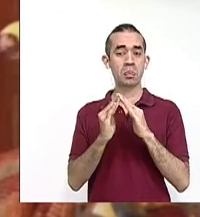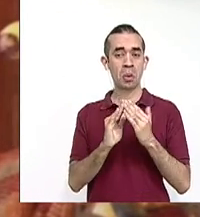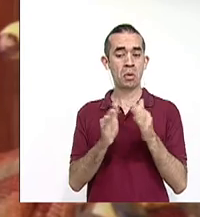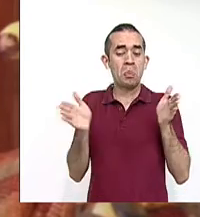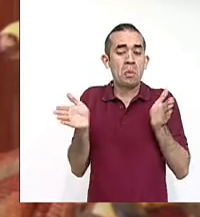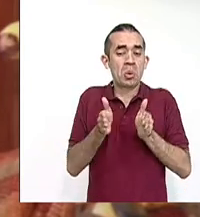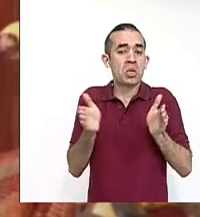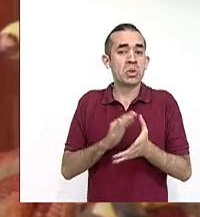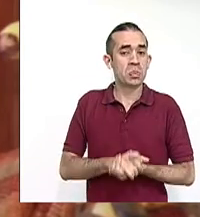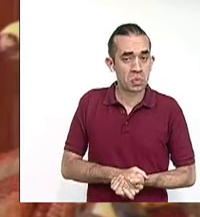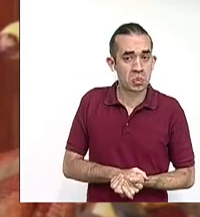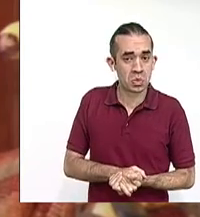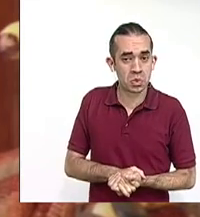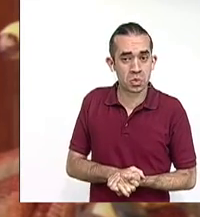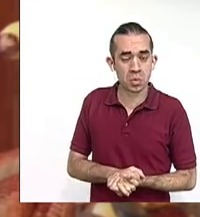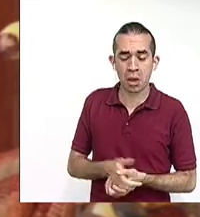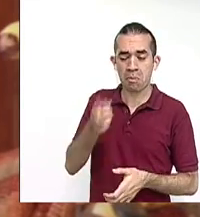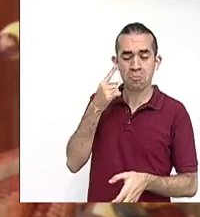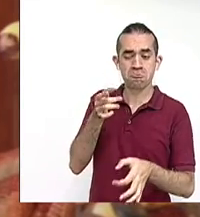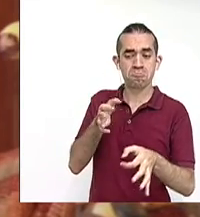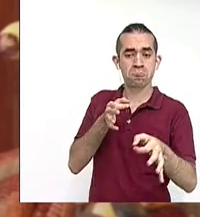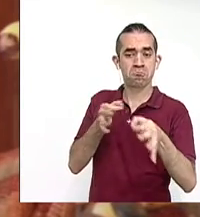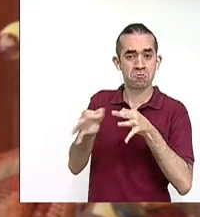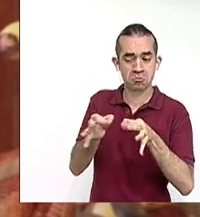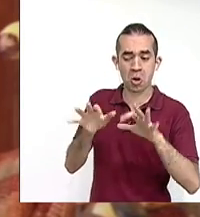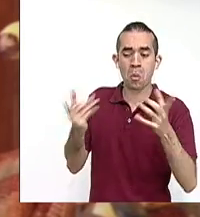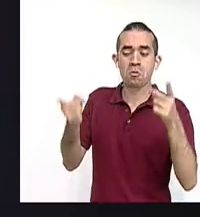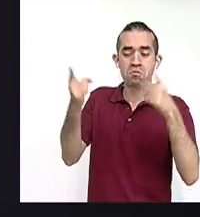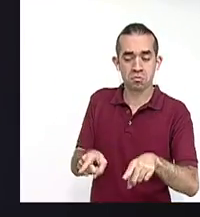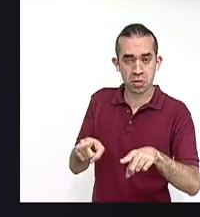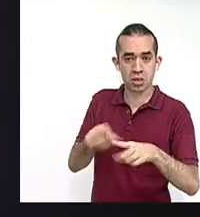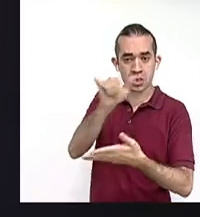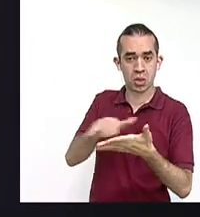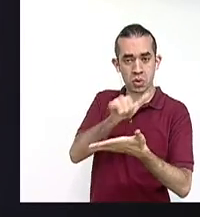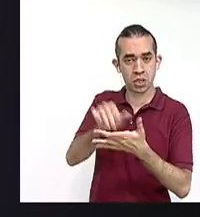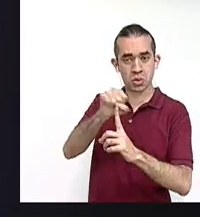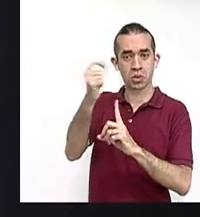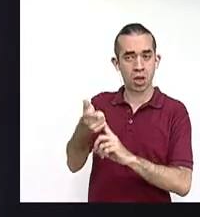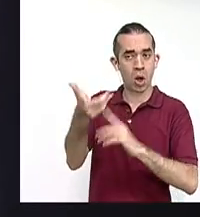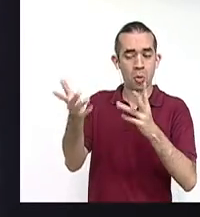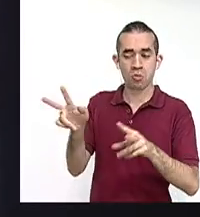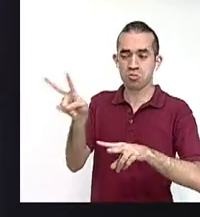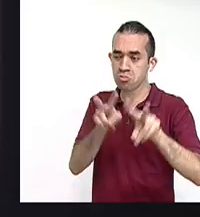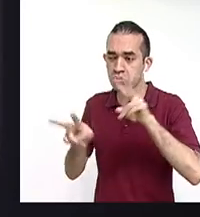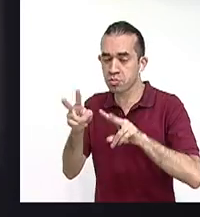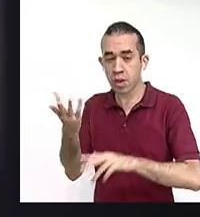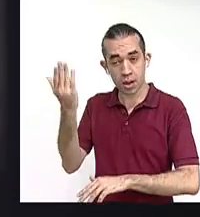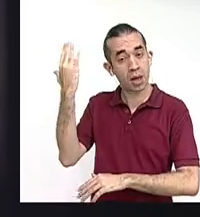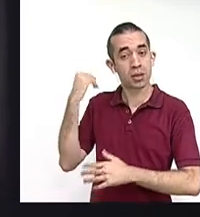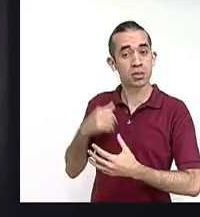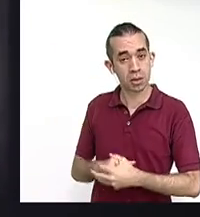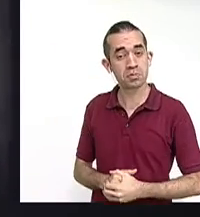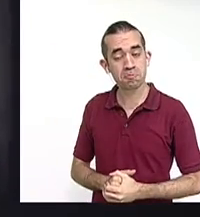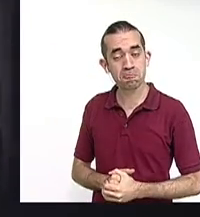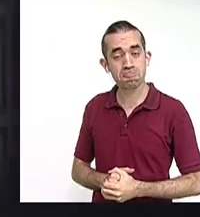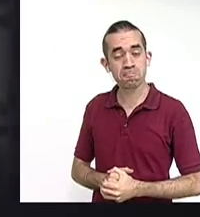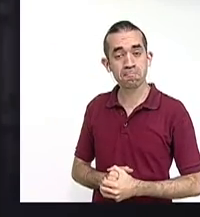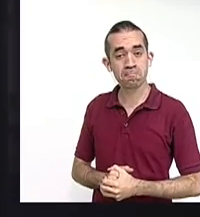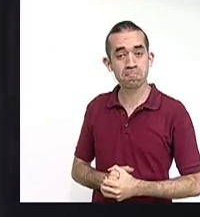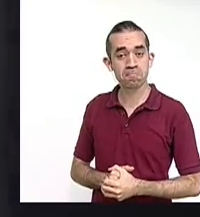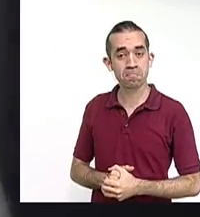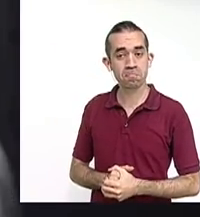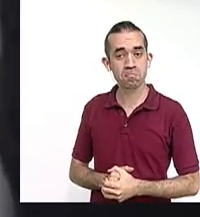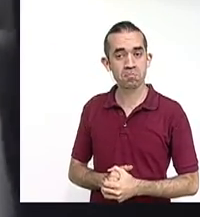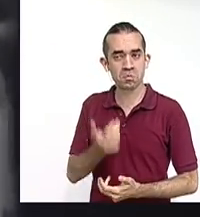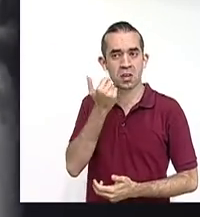un poco la dinámica social de San José, en esos tiempos, es